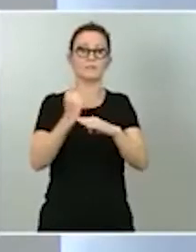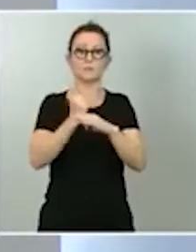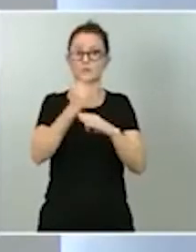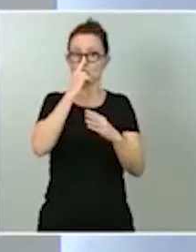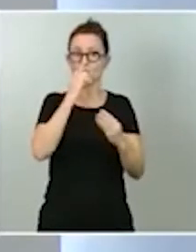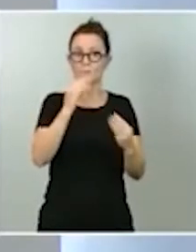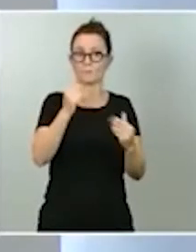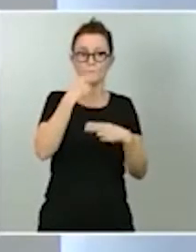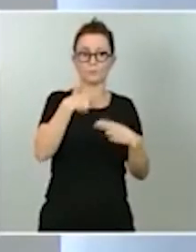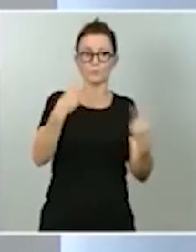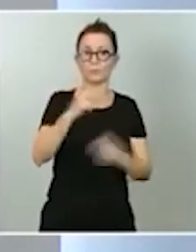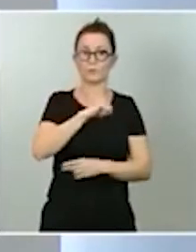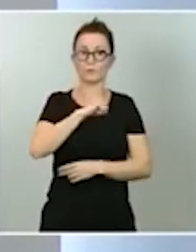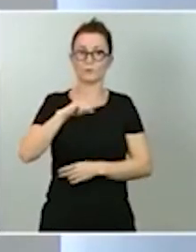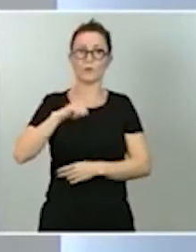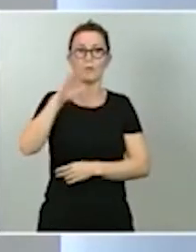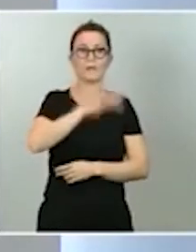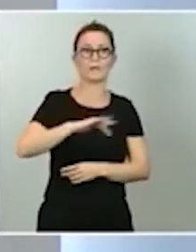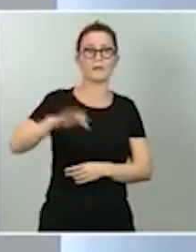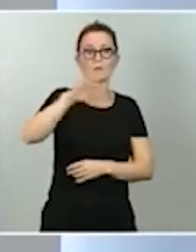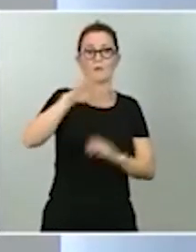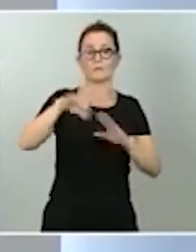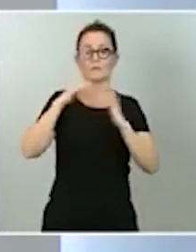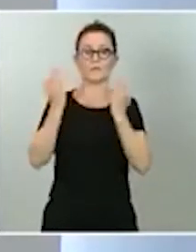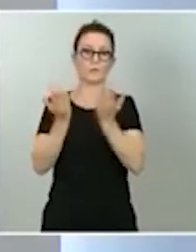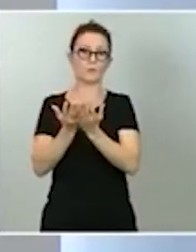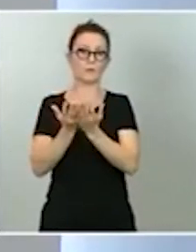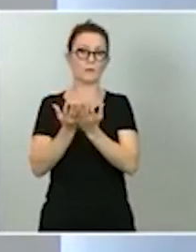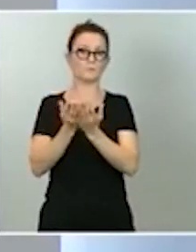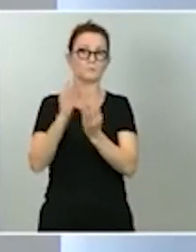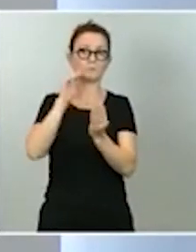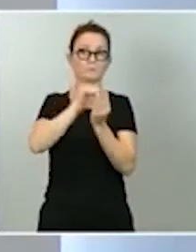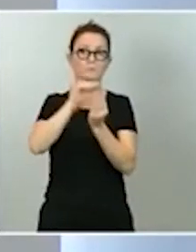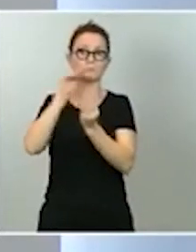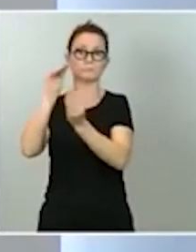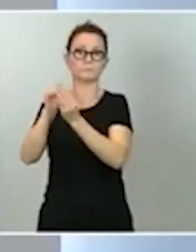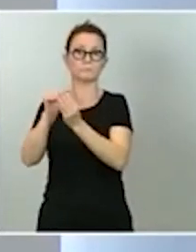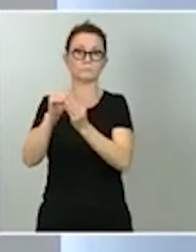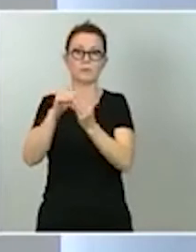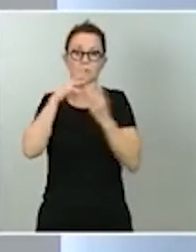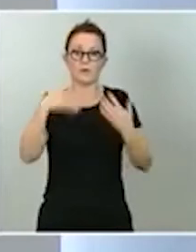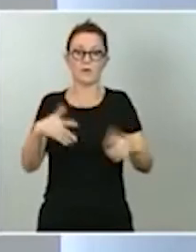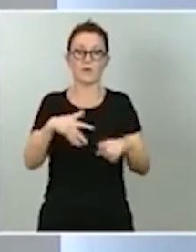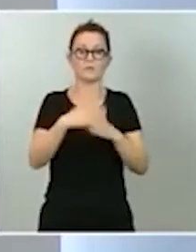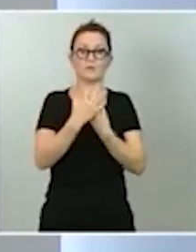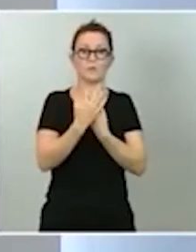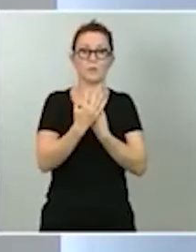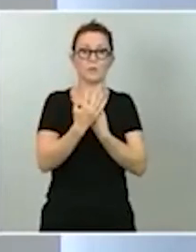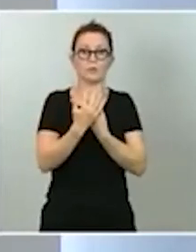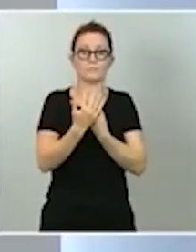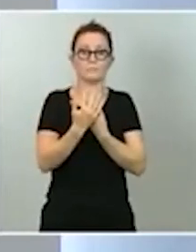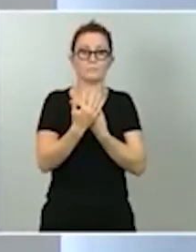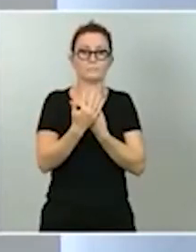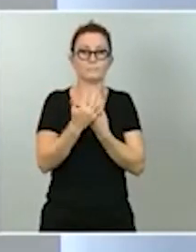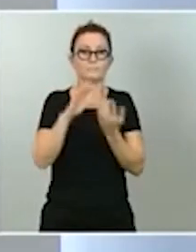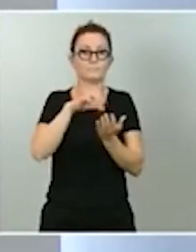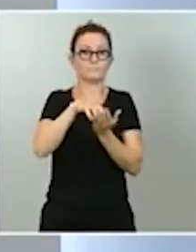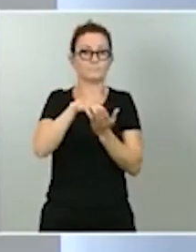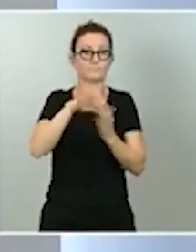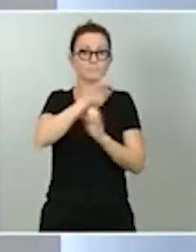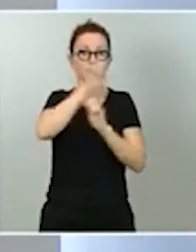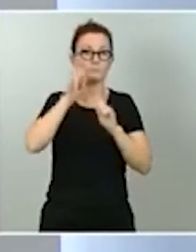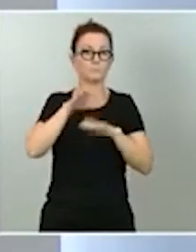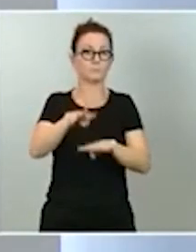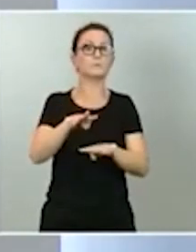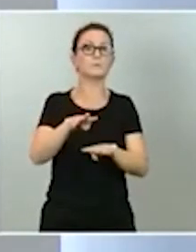privados nacionales e internacionales. Entonces, naturalmente, estamos en un momento marcado por la alta incertidumbre y creo que las revisiones al